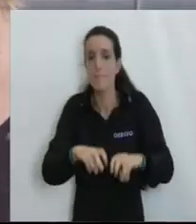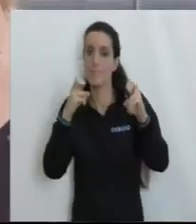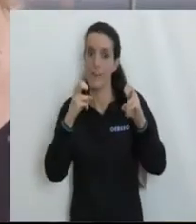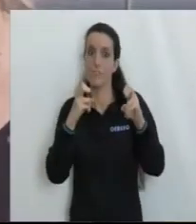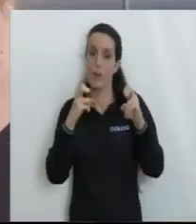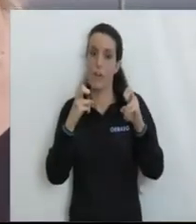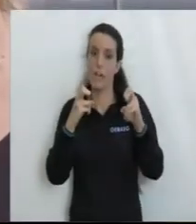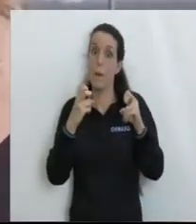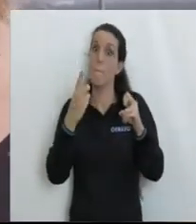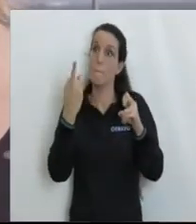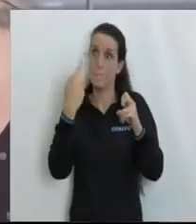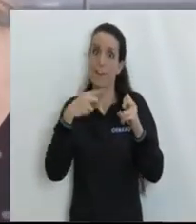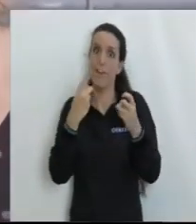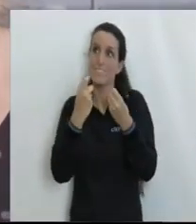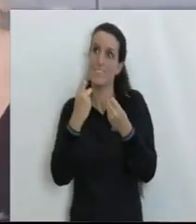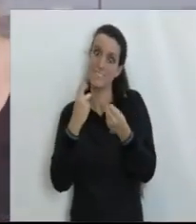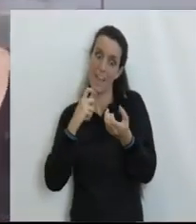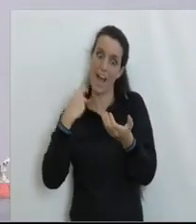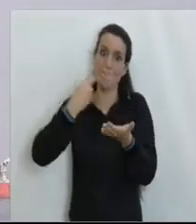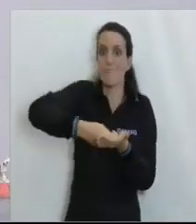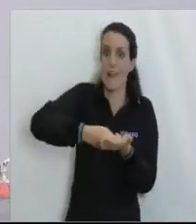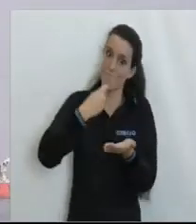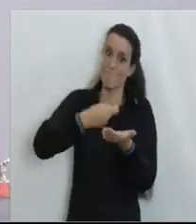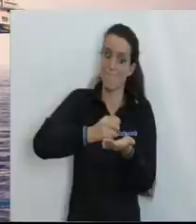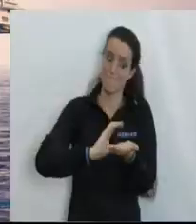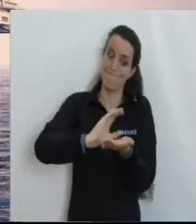también en un elevado costo de la producción de petróleo